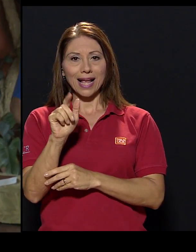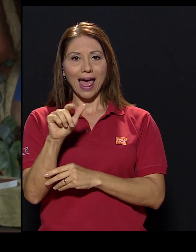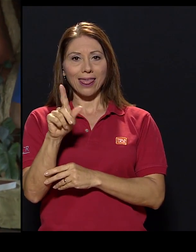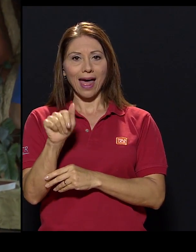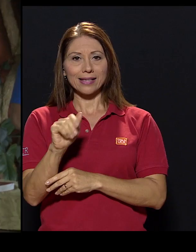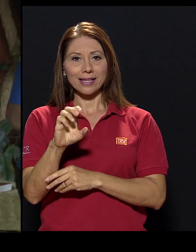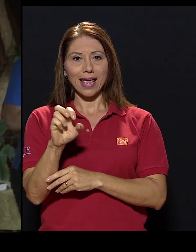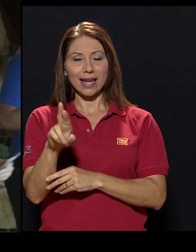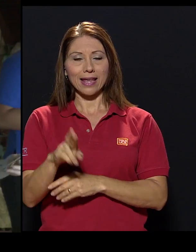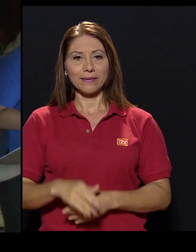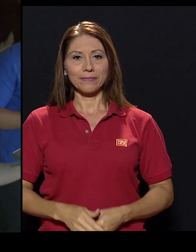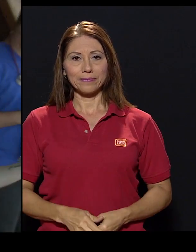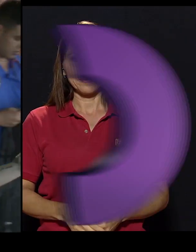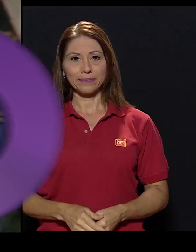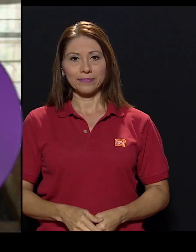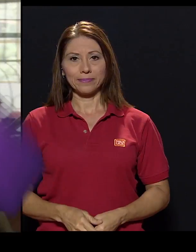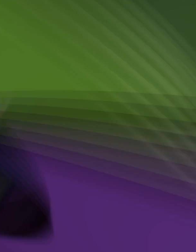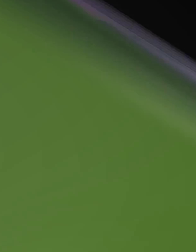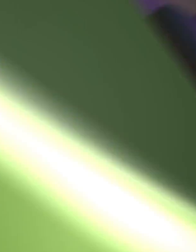Facebook como ASCADACR ASCADA número 2273-4213